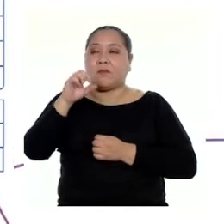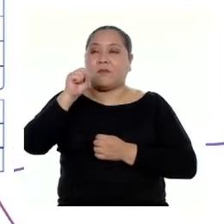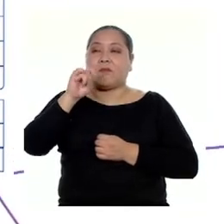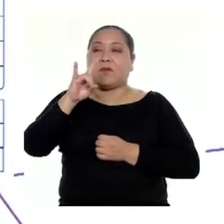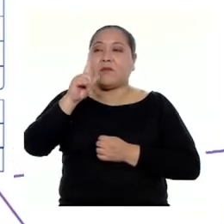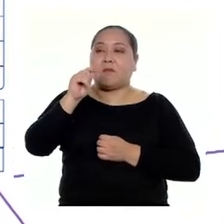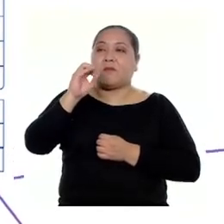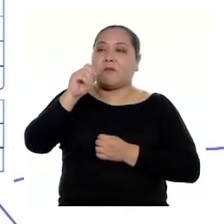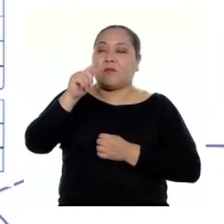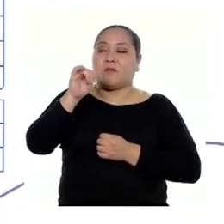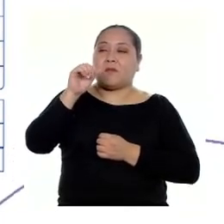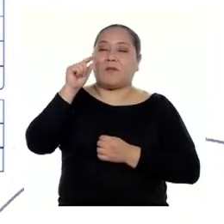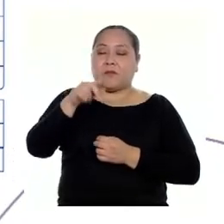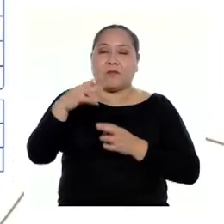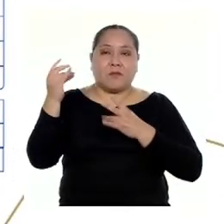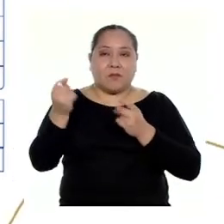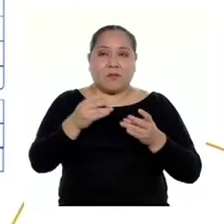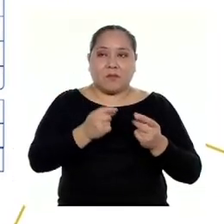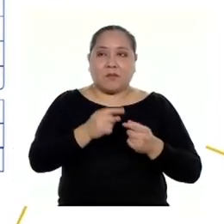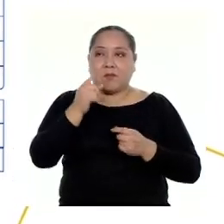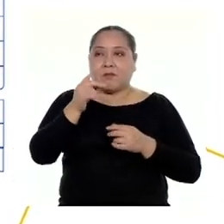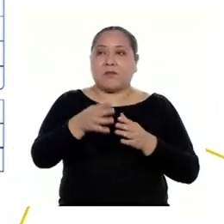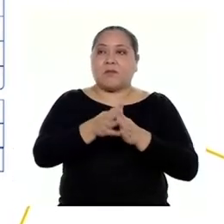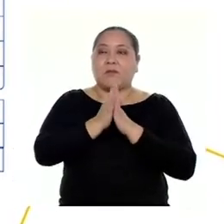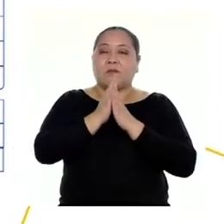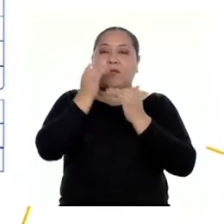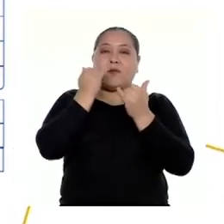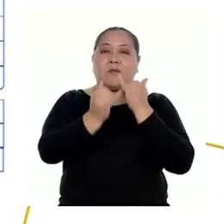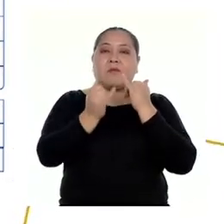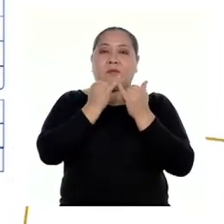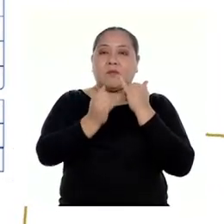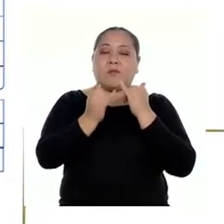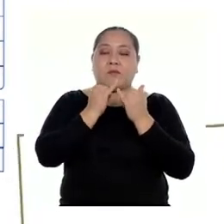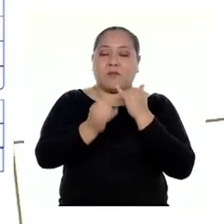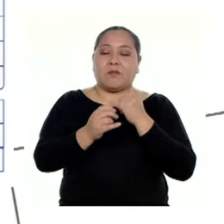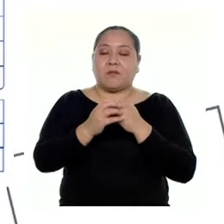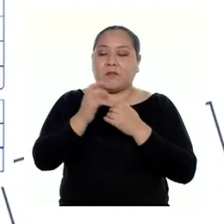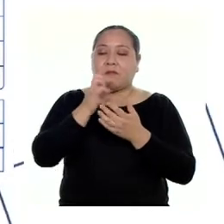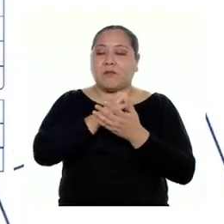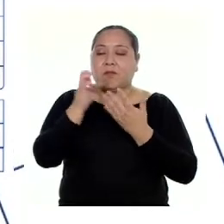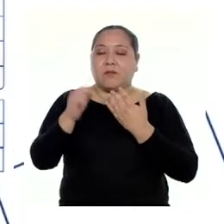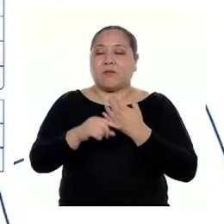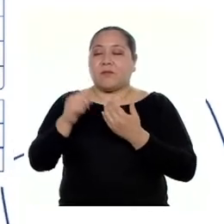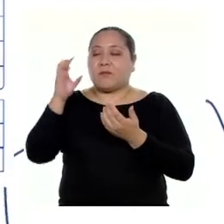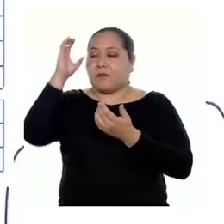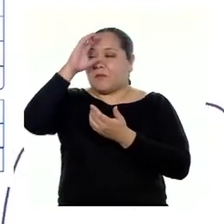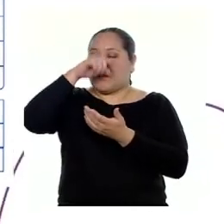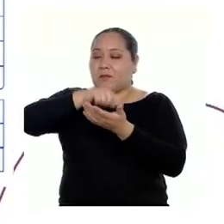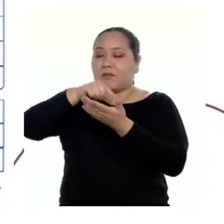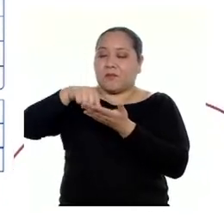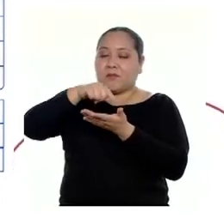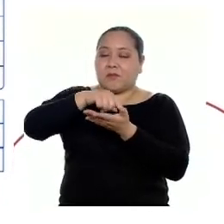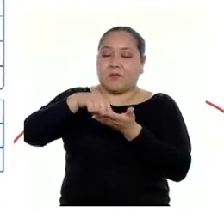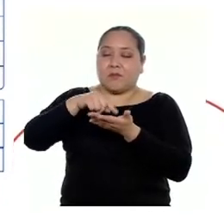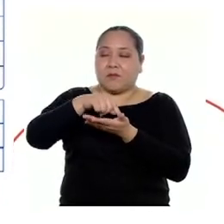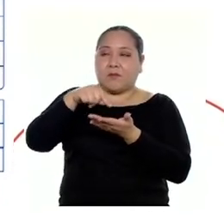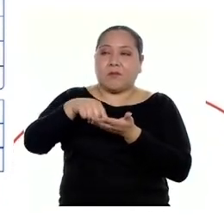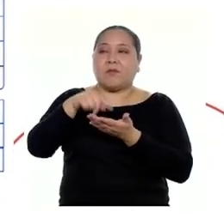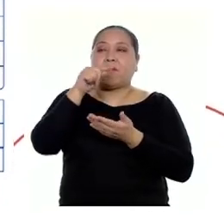Para hacer esto más rápido, les pedimos en el último programa que consigan calculadoras simples. Al multiplicar